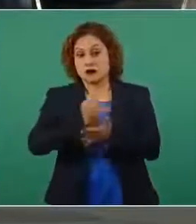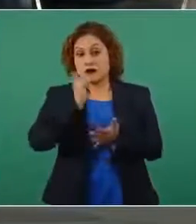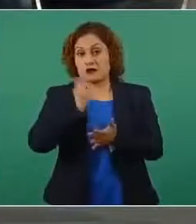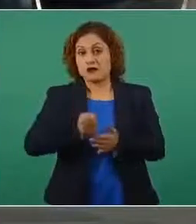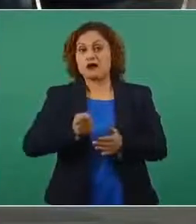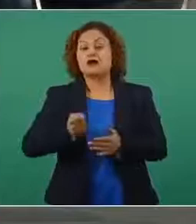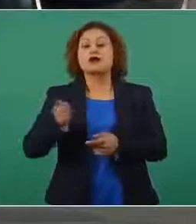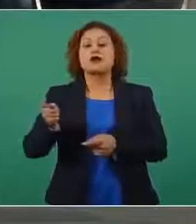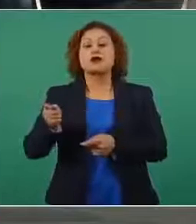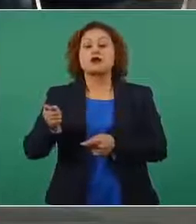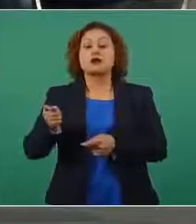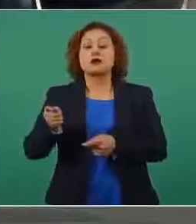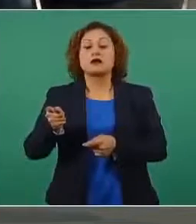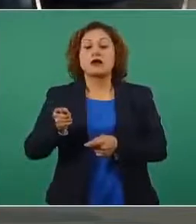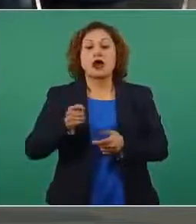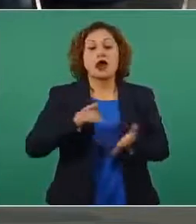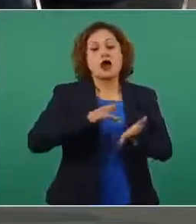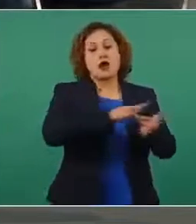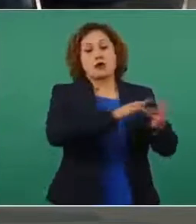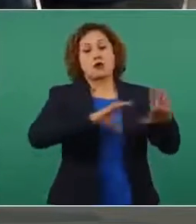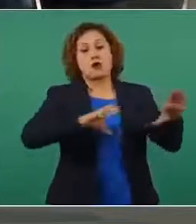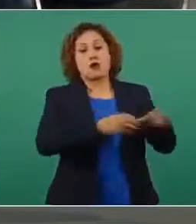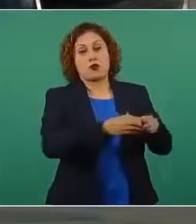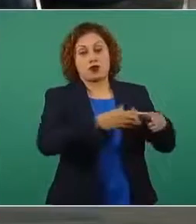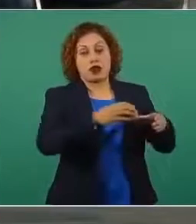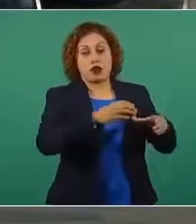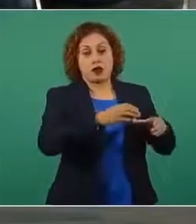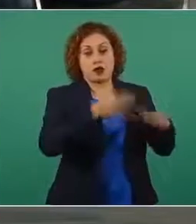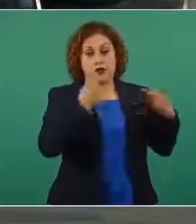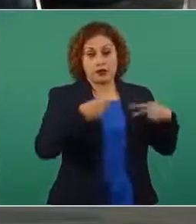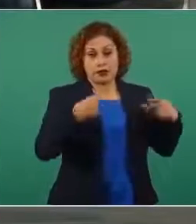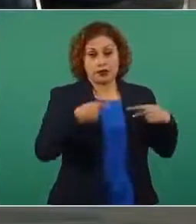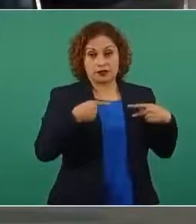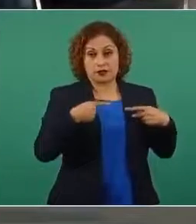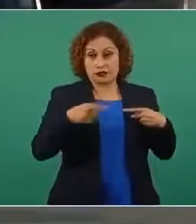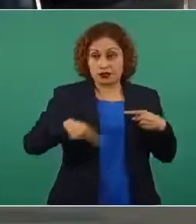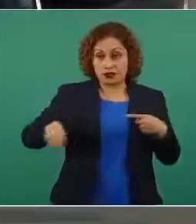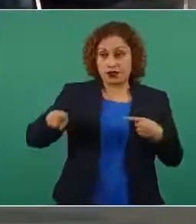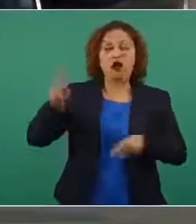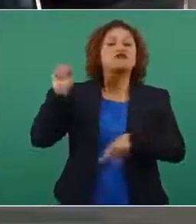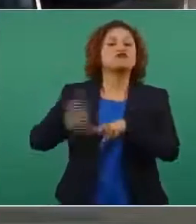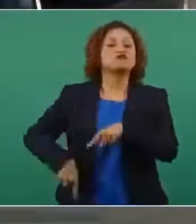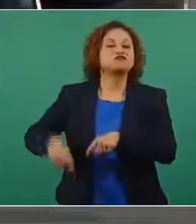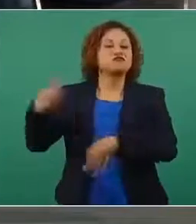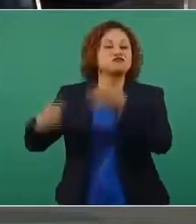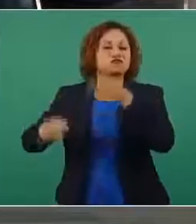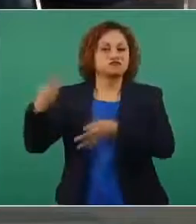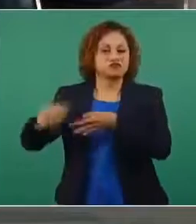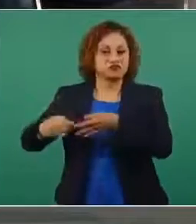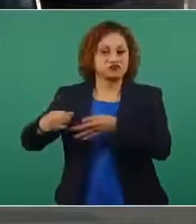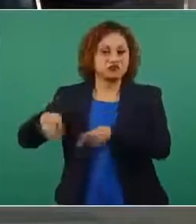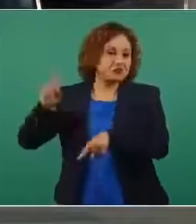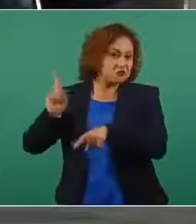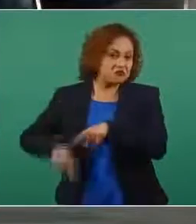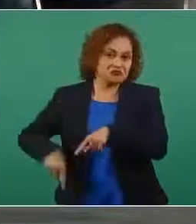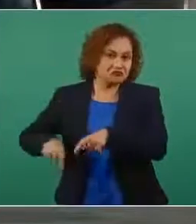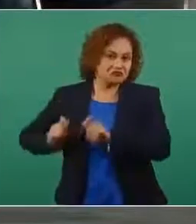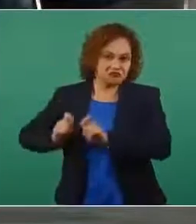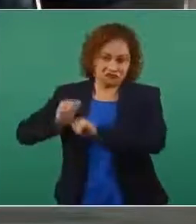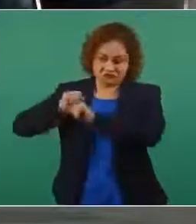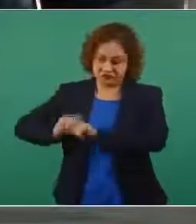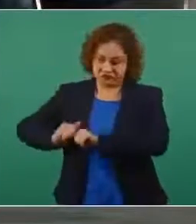falló en favor de los ejidatarios lo quitaron de ser magistrado en el tribunal